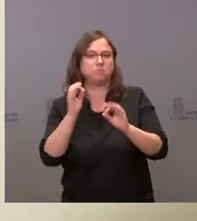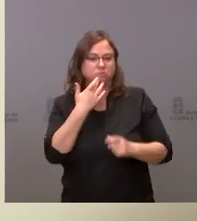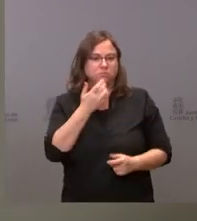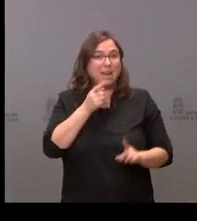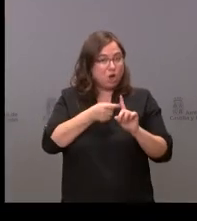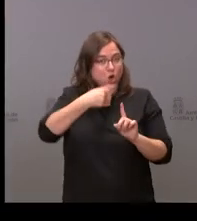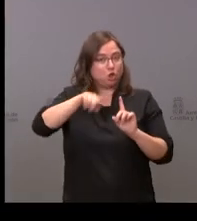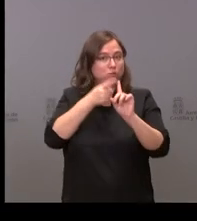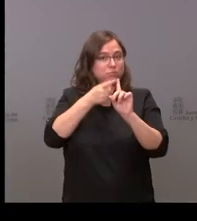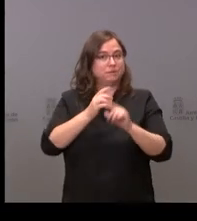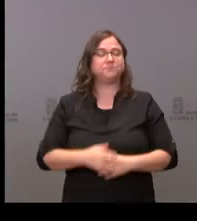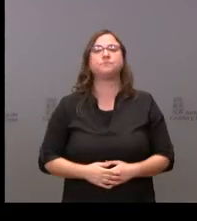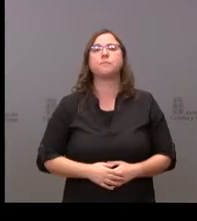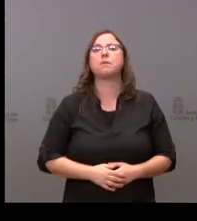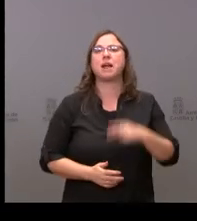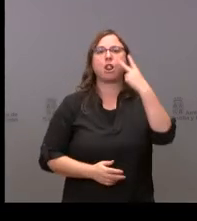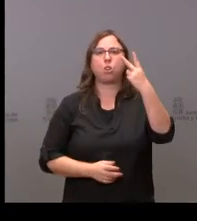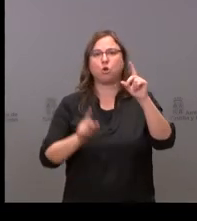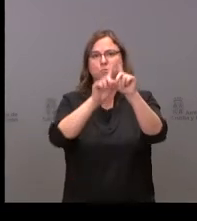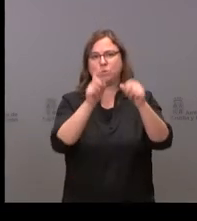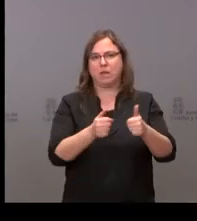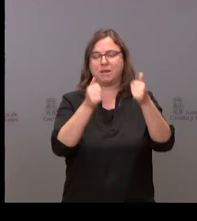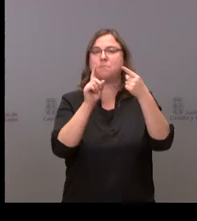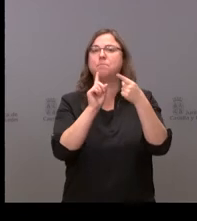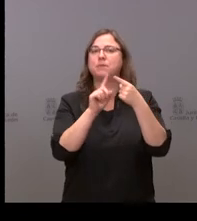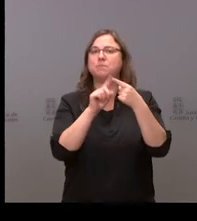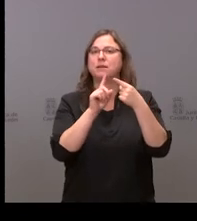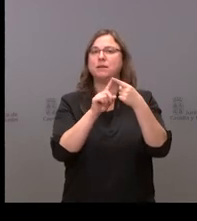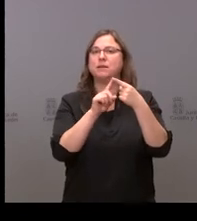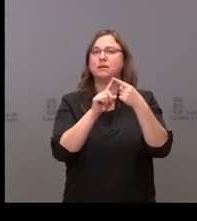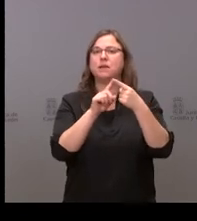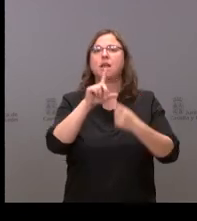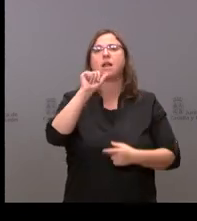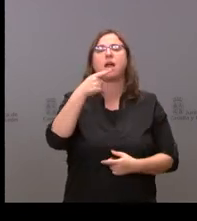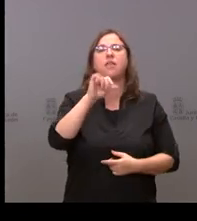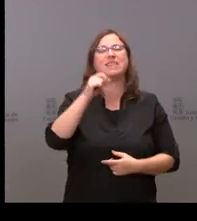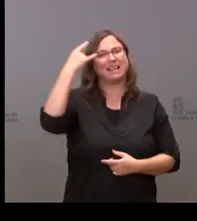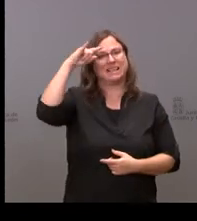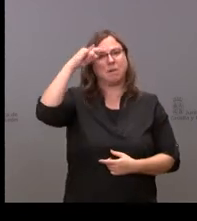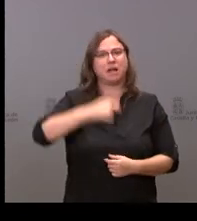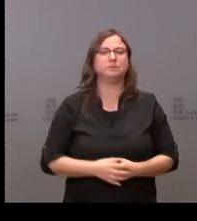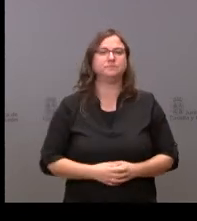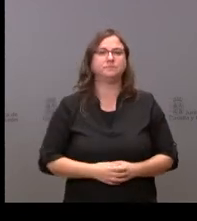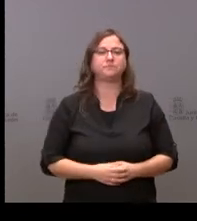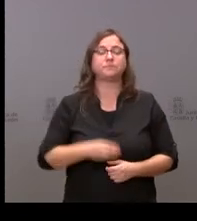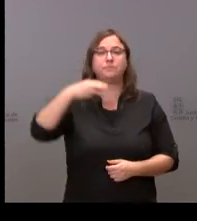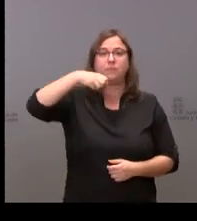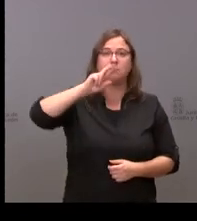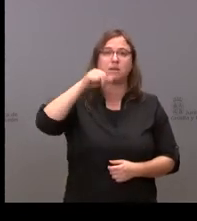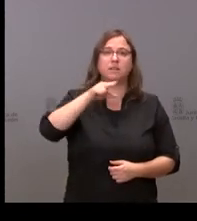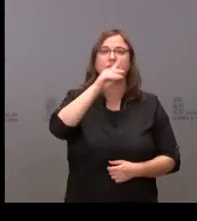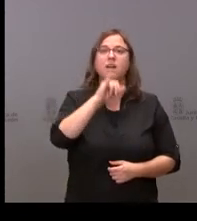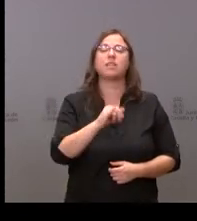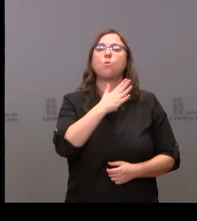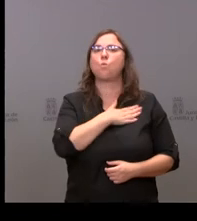pues tenemos dos intervenciones más la primera nos lleva hasta la Gaceta de Salamanca Martín Díaz cuando quieras